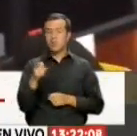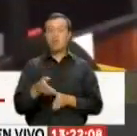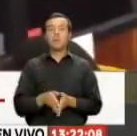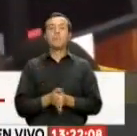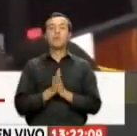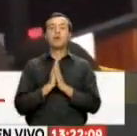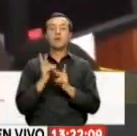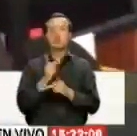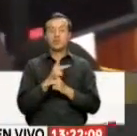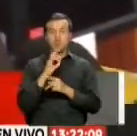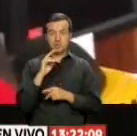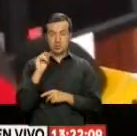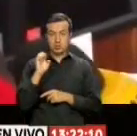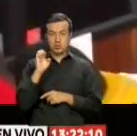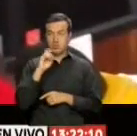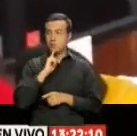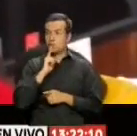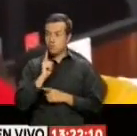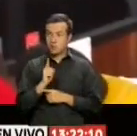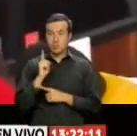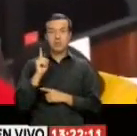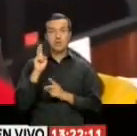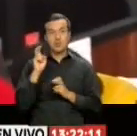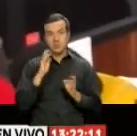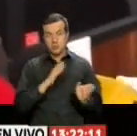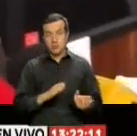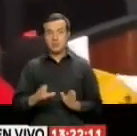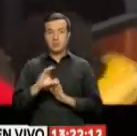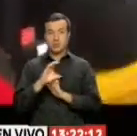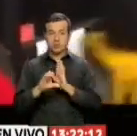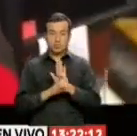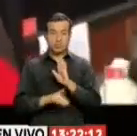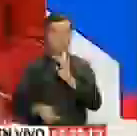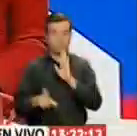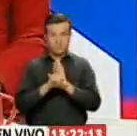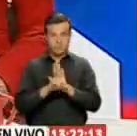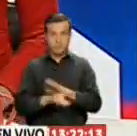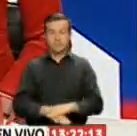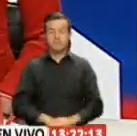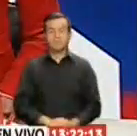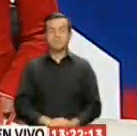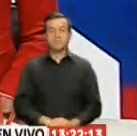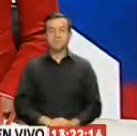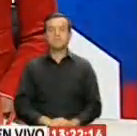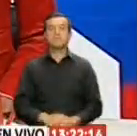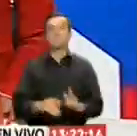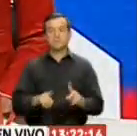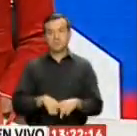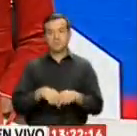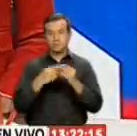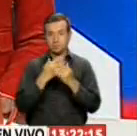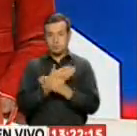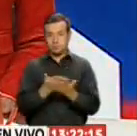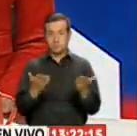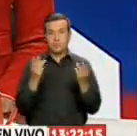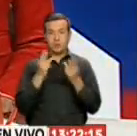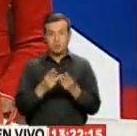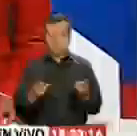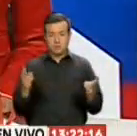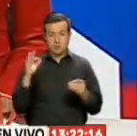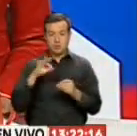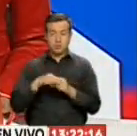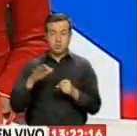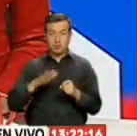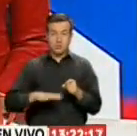El Consejo Nacional Electoral Al margen de la Constitución y de la ley Y se inició la distribución Del material electoral A los